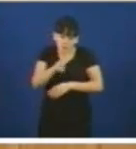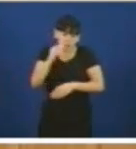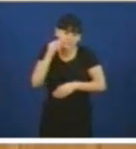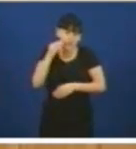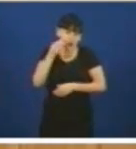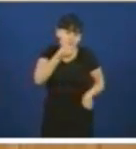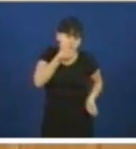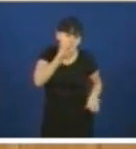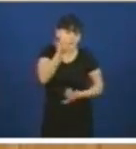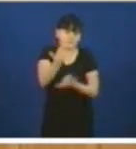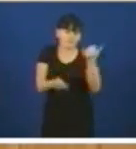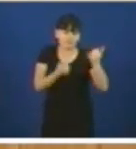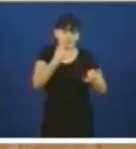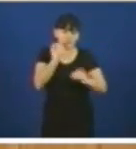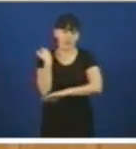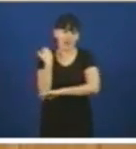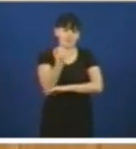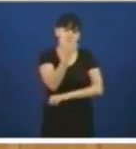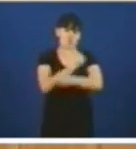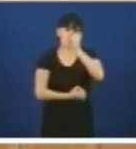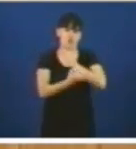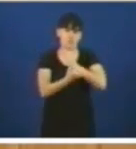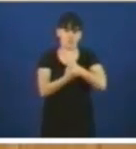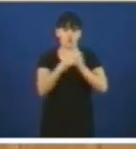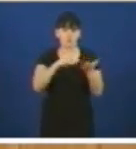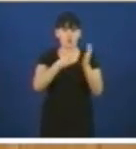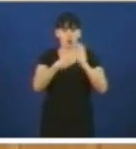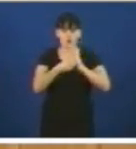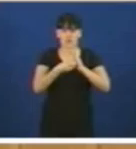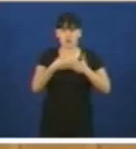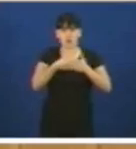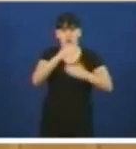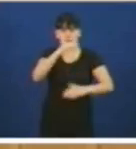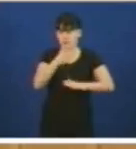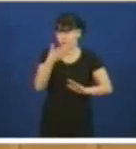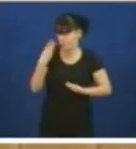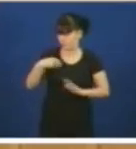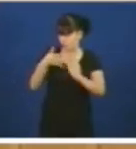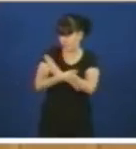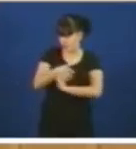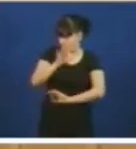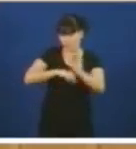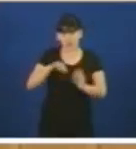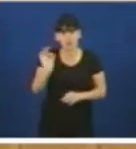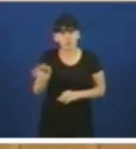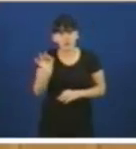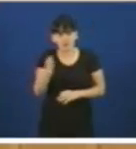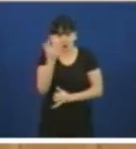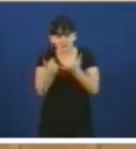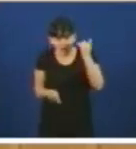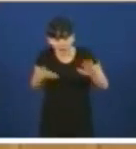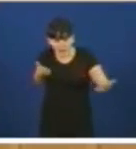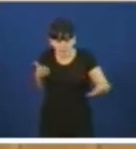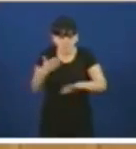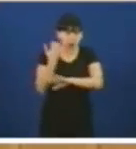apoyarían económicamente o proxecto do dique flotante increíble, verdad? non é iso teatro señorías venen a apoyar económicamente